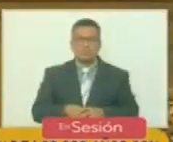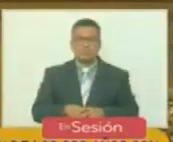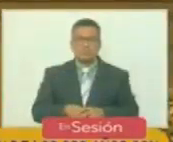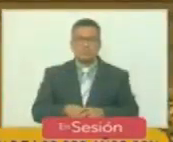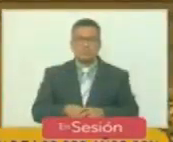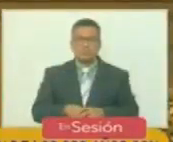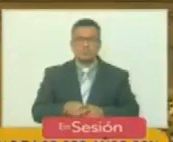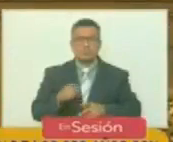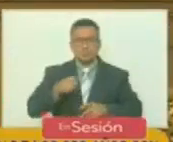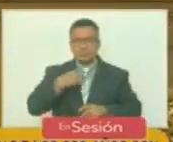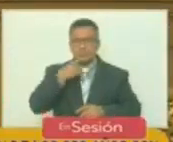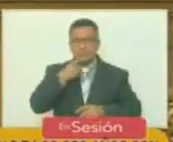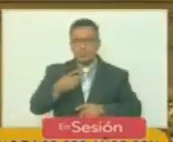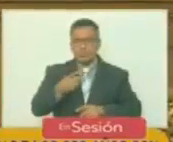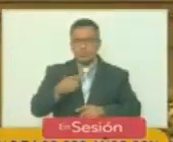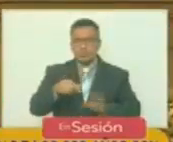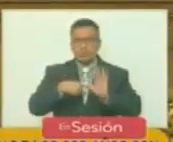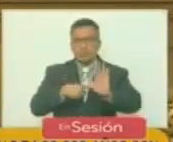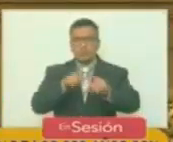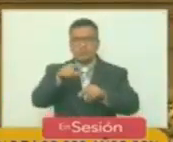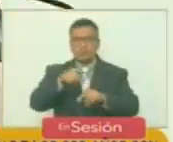y como bien dice su lema